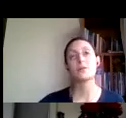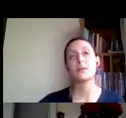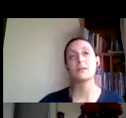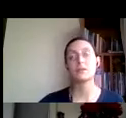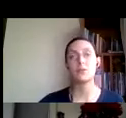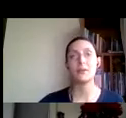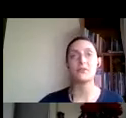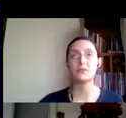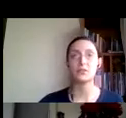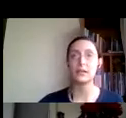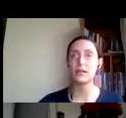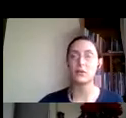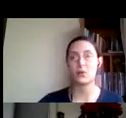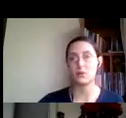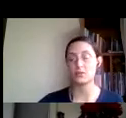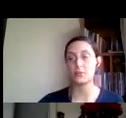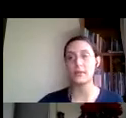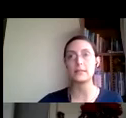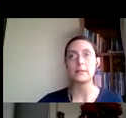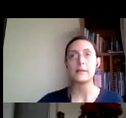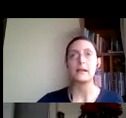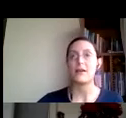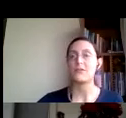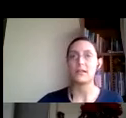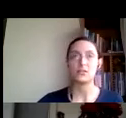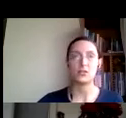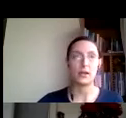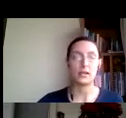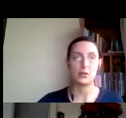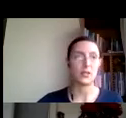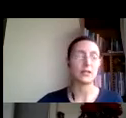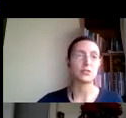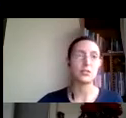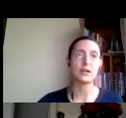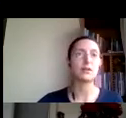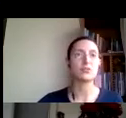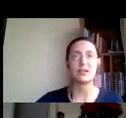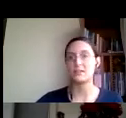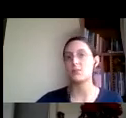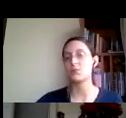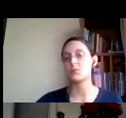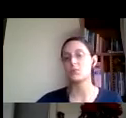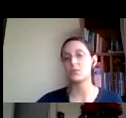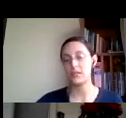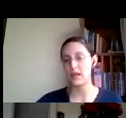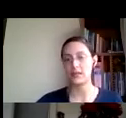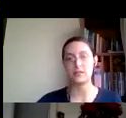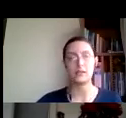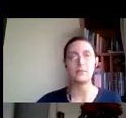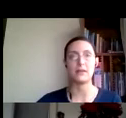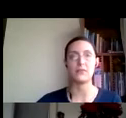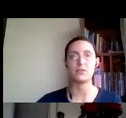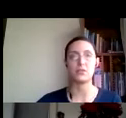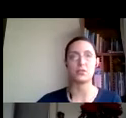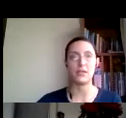Además, cuentas con beneficios de ley como en nuestro país. La afiliación a la seguridad social, los décimos, utilidades